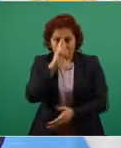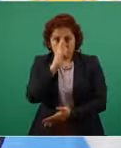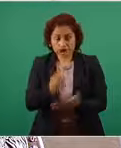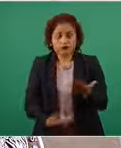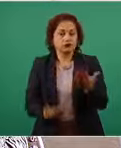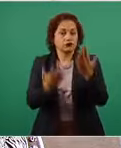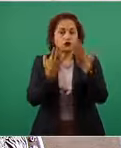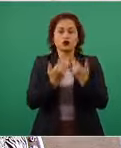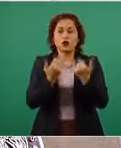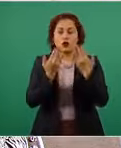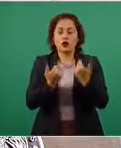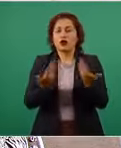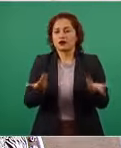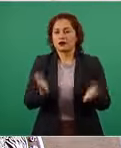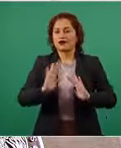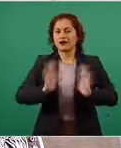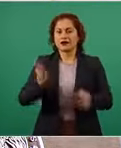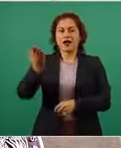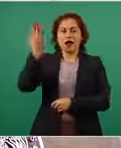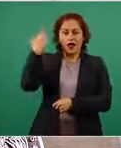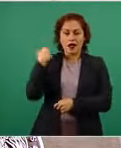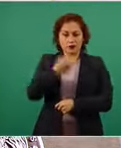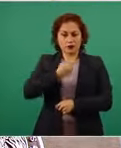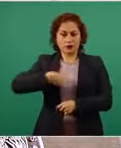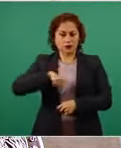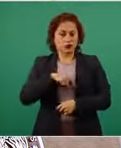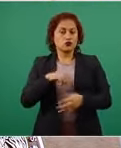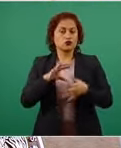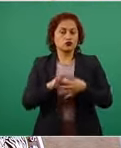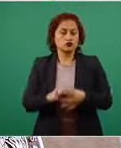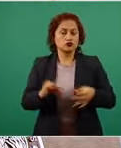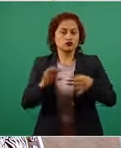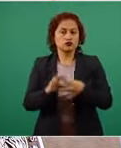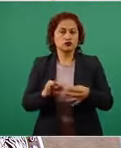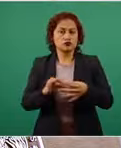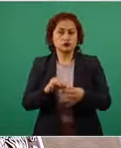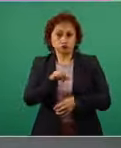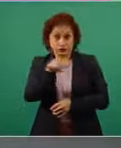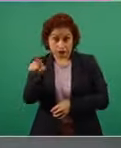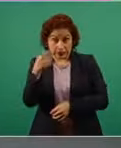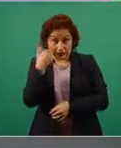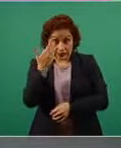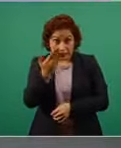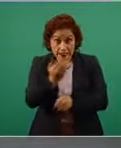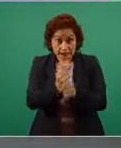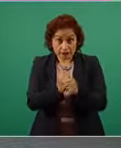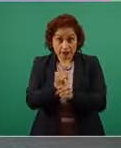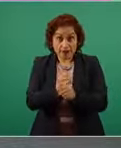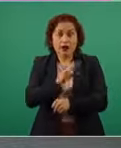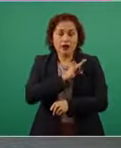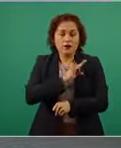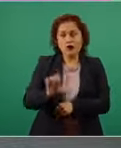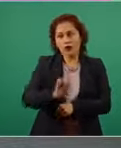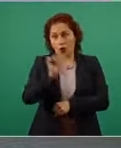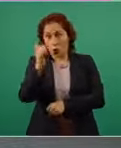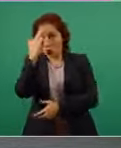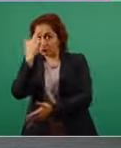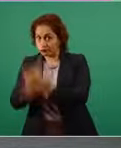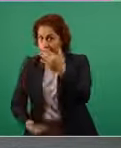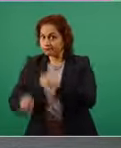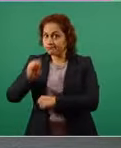si quieren trabajar tienen muchos delitos para investigar pueden investigar el negocio de los peajes de Macri